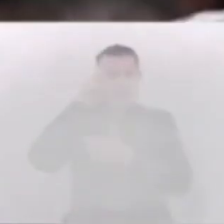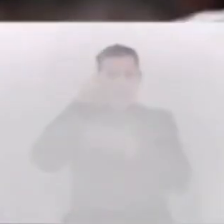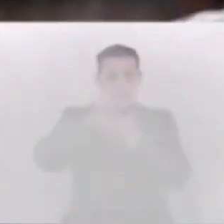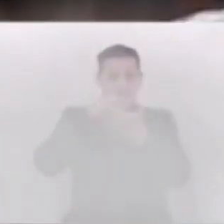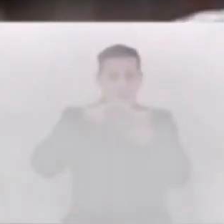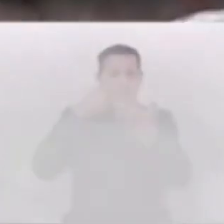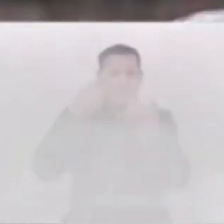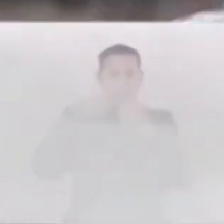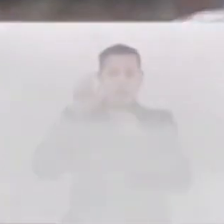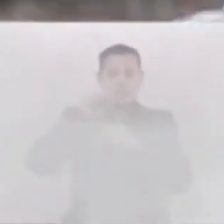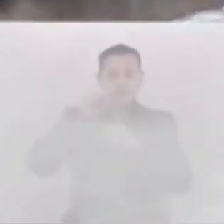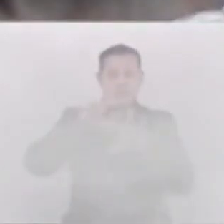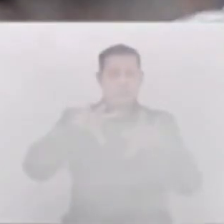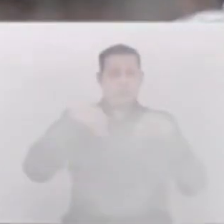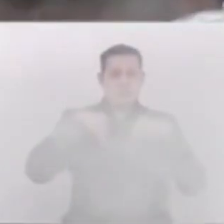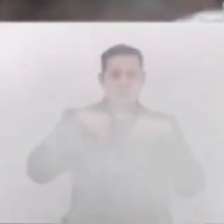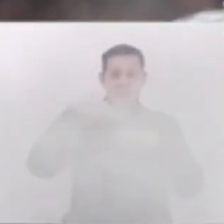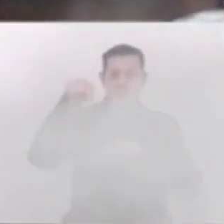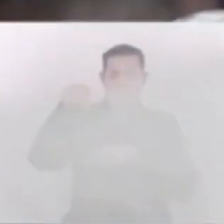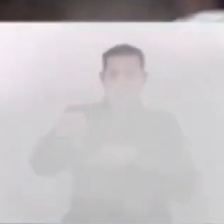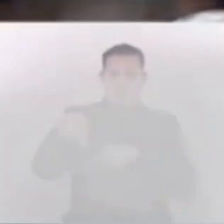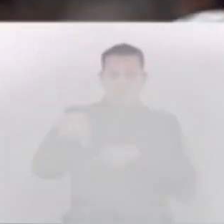que no lo leyeron, pero se apretaron el botón.